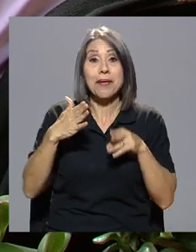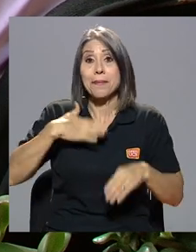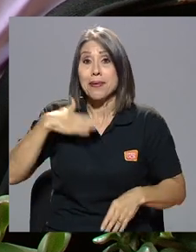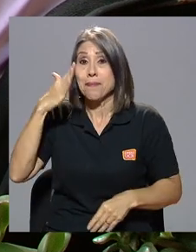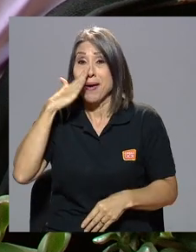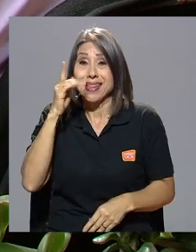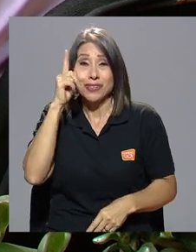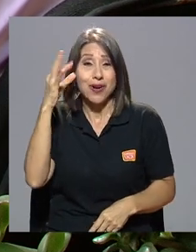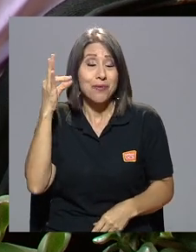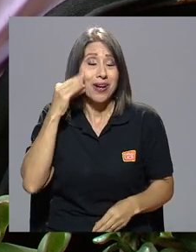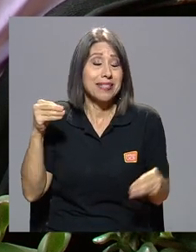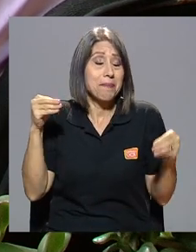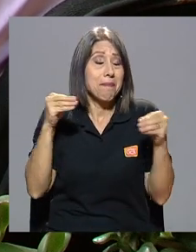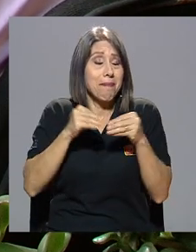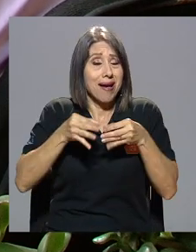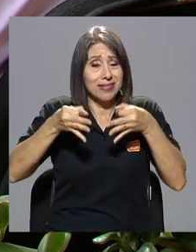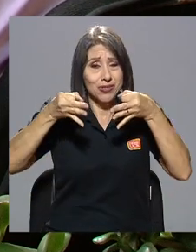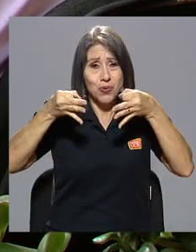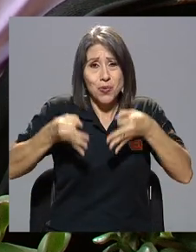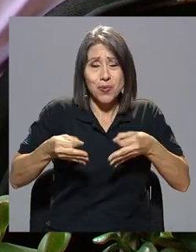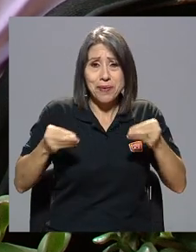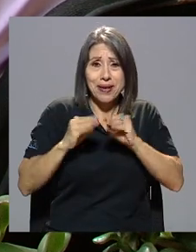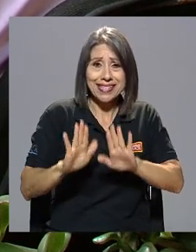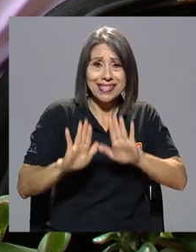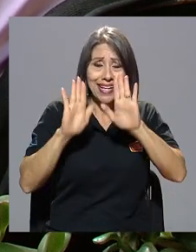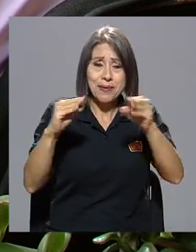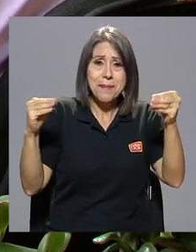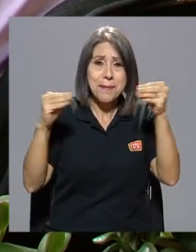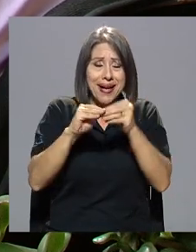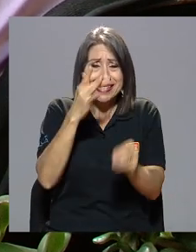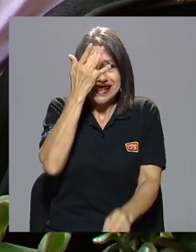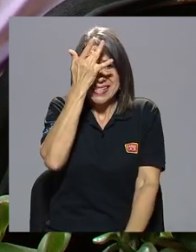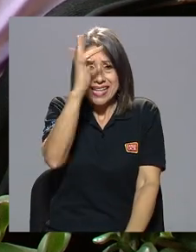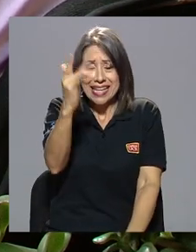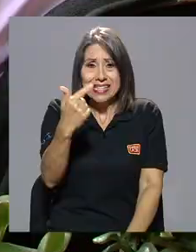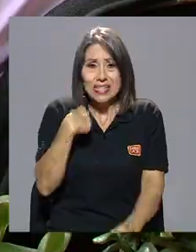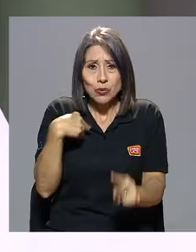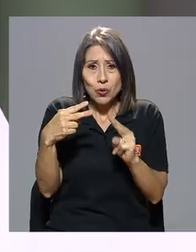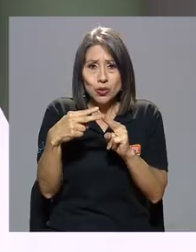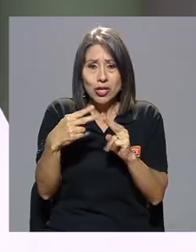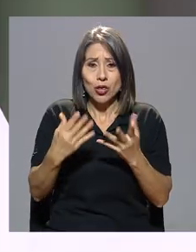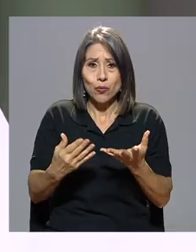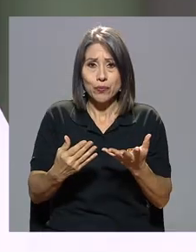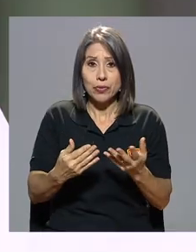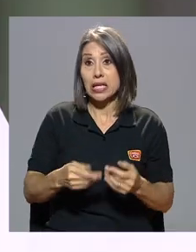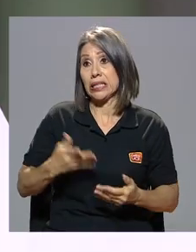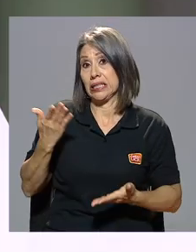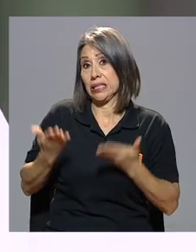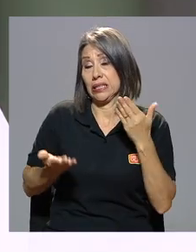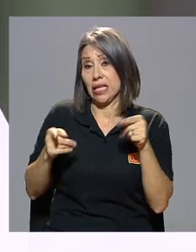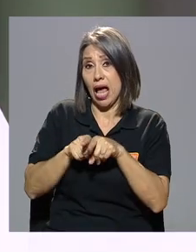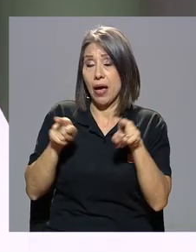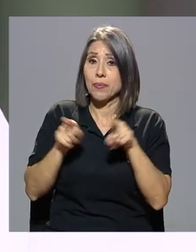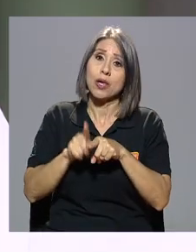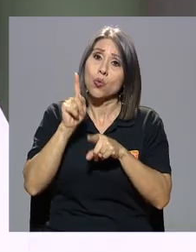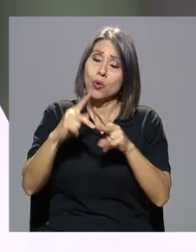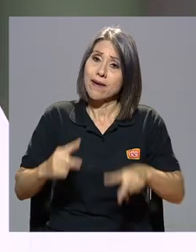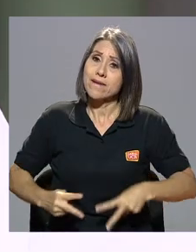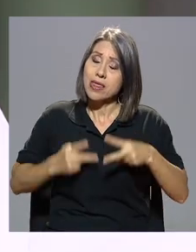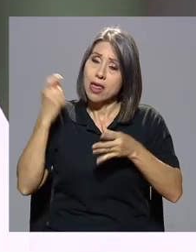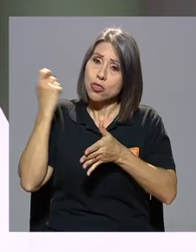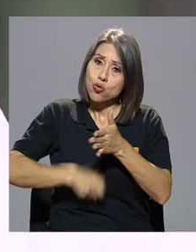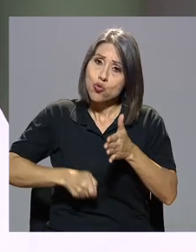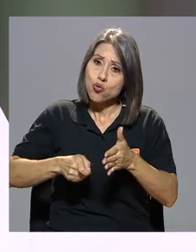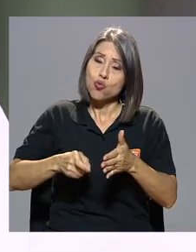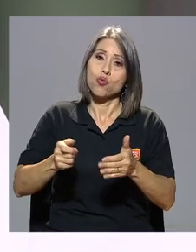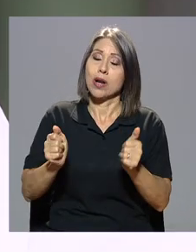es una de las mujeres más cultas, más extraordinarias, más inteligentes que yo conocí en mi vida. Y tuvo que haber tenido una vida muy dura también a la